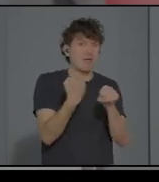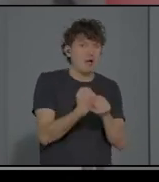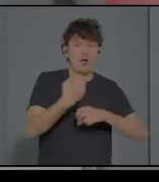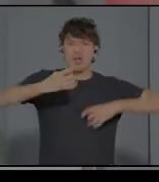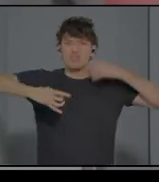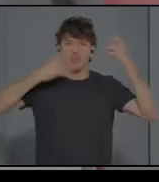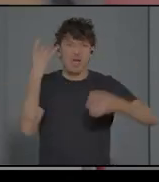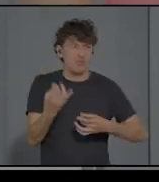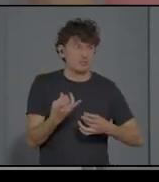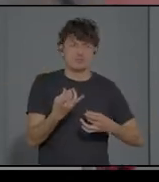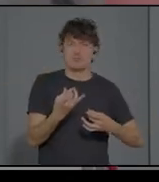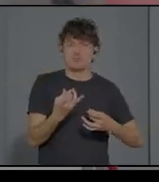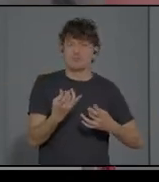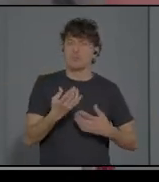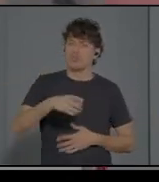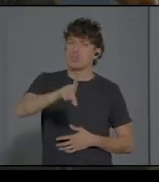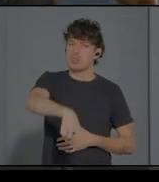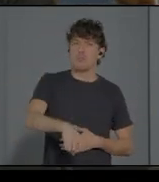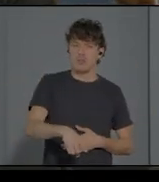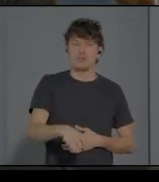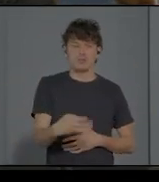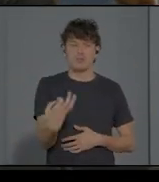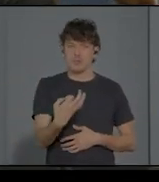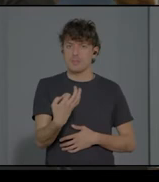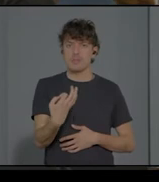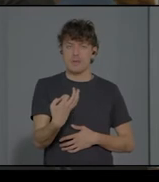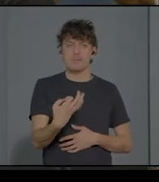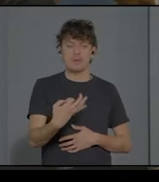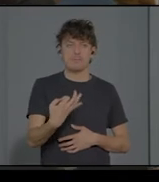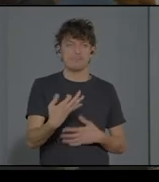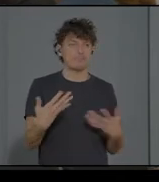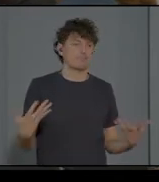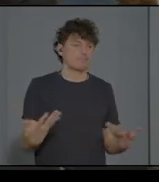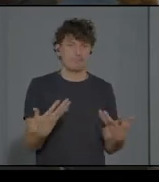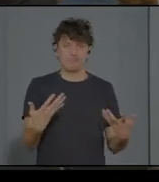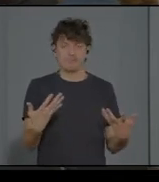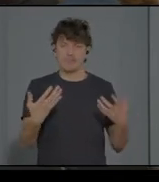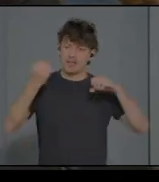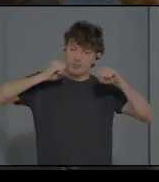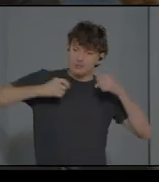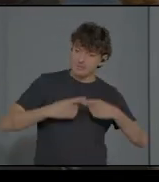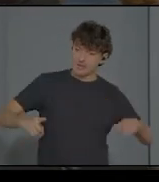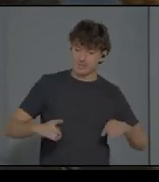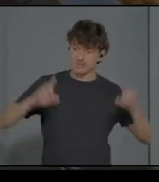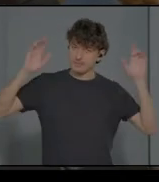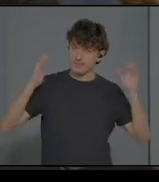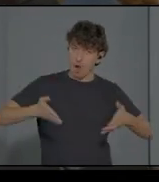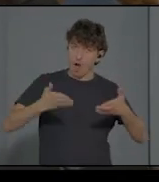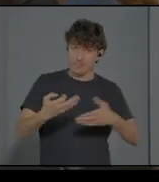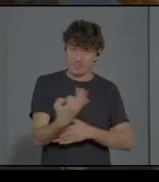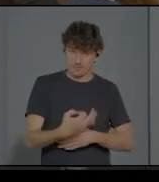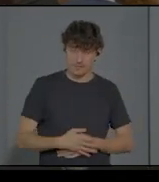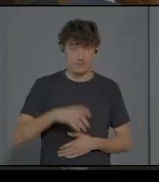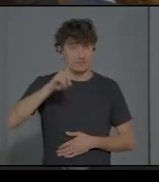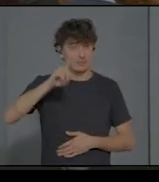tenemos que ejercer nuestra actuación distinta. Y luego, pues, hay que hacer intercambios también